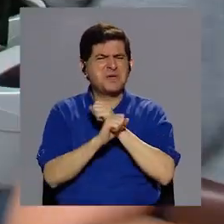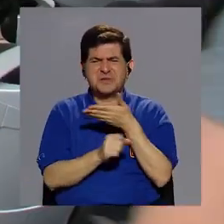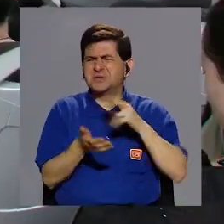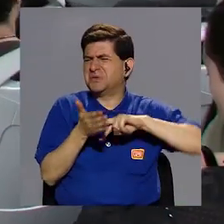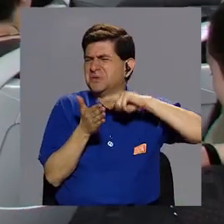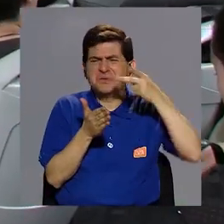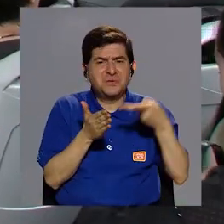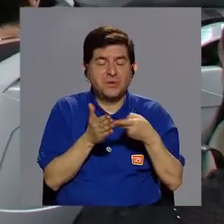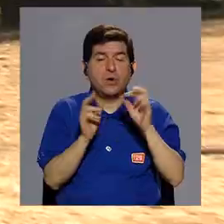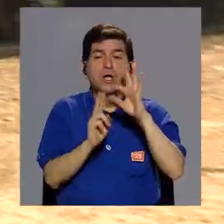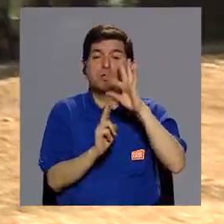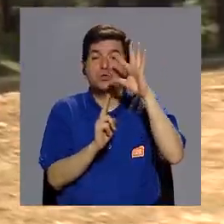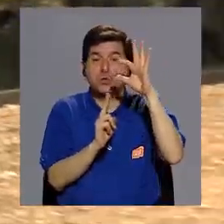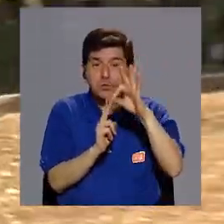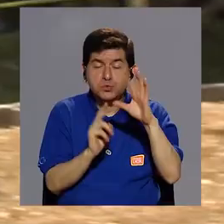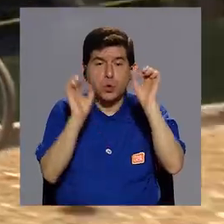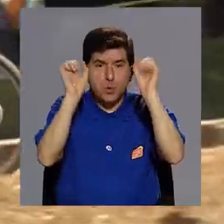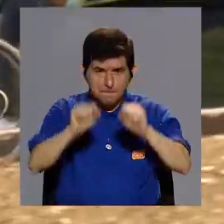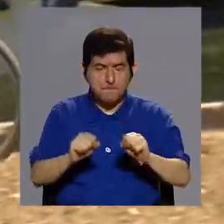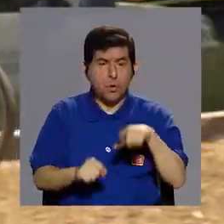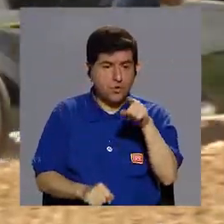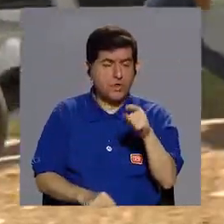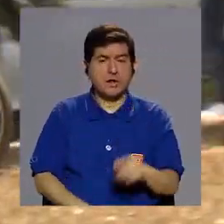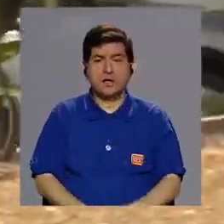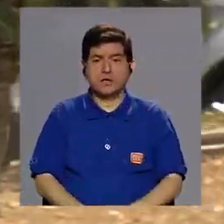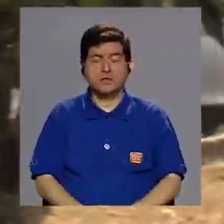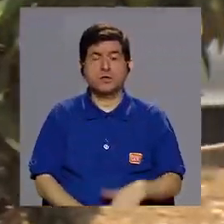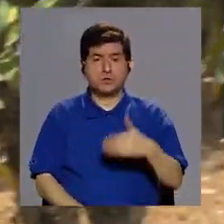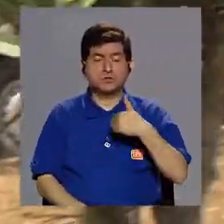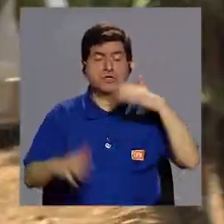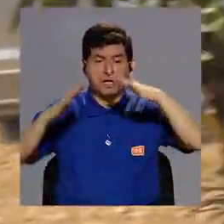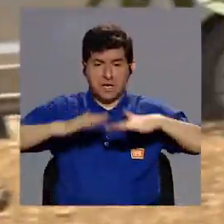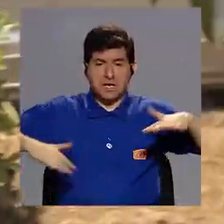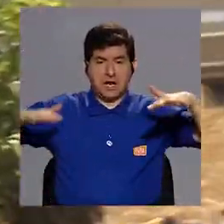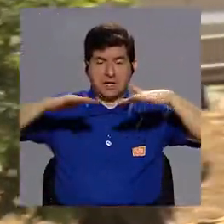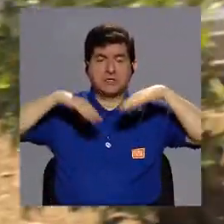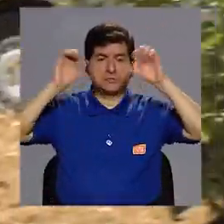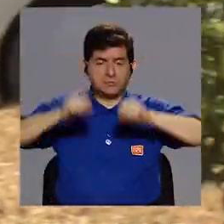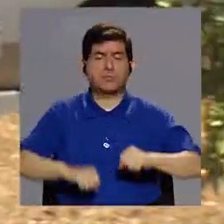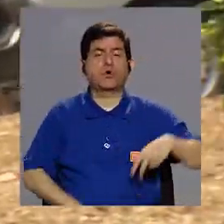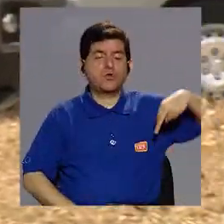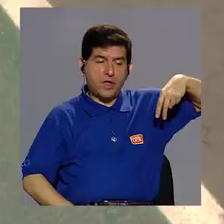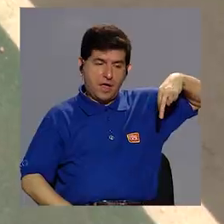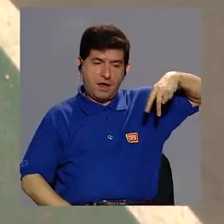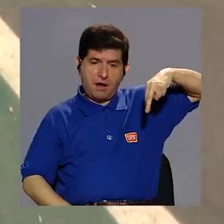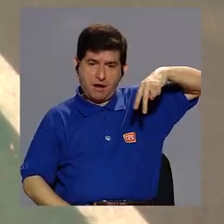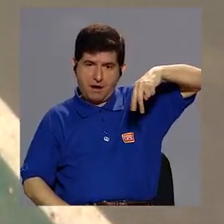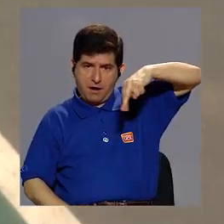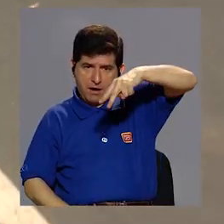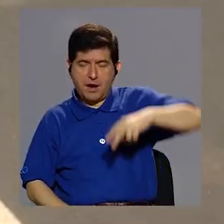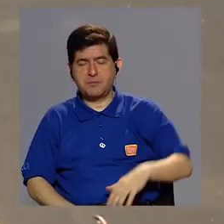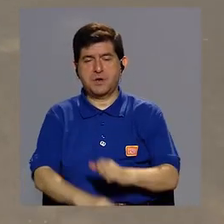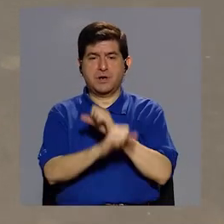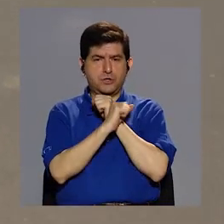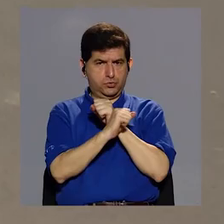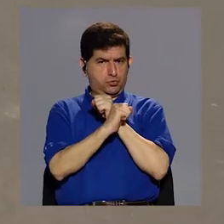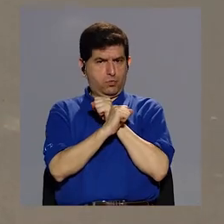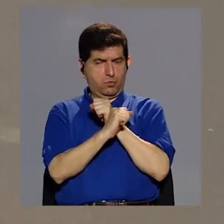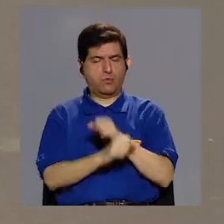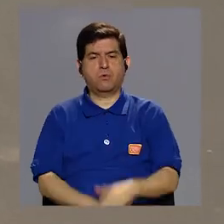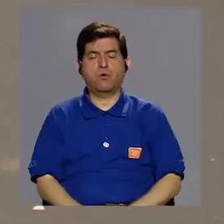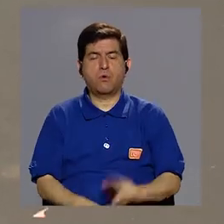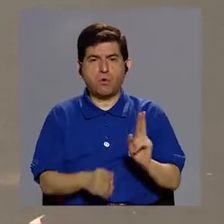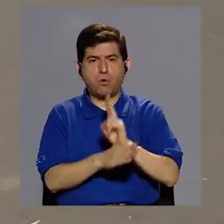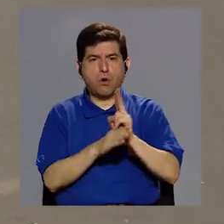segura es darles la opción para que tengan espacios en donde puedan caminar con